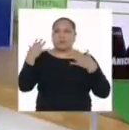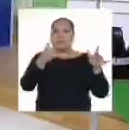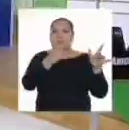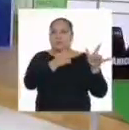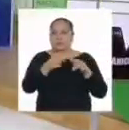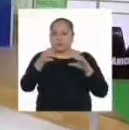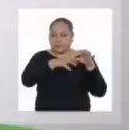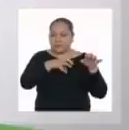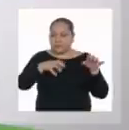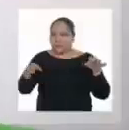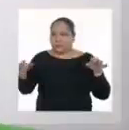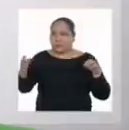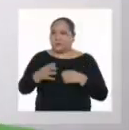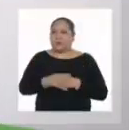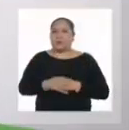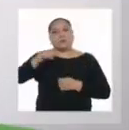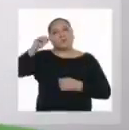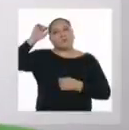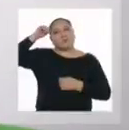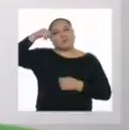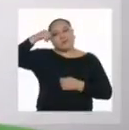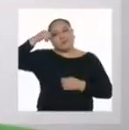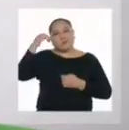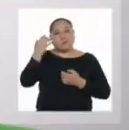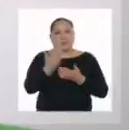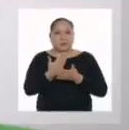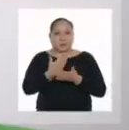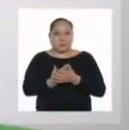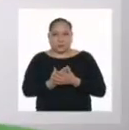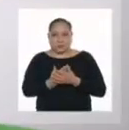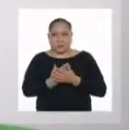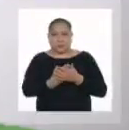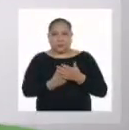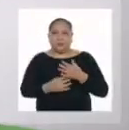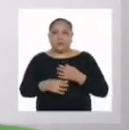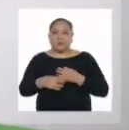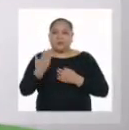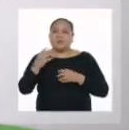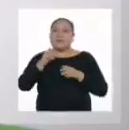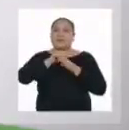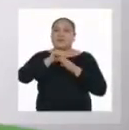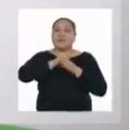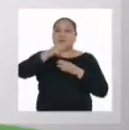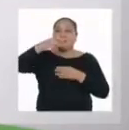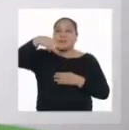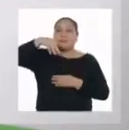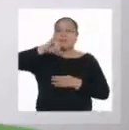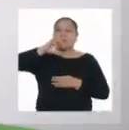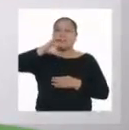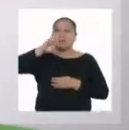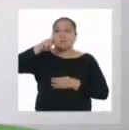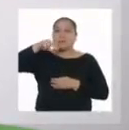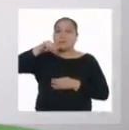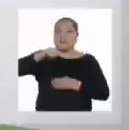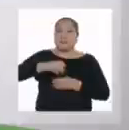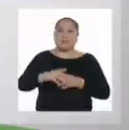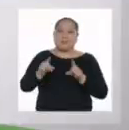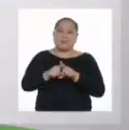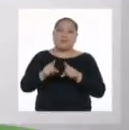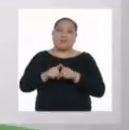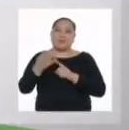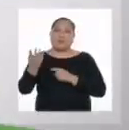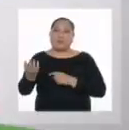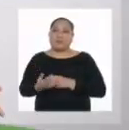tenemos todo listo. ¿Recuerdan el experimento inicial? El que hicimos con la disolución de maicena y con la